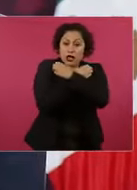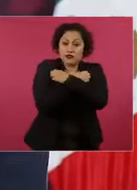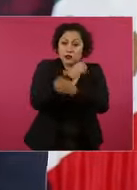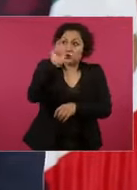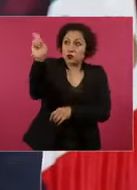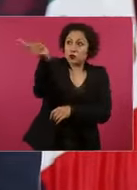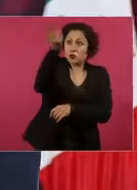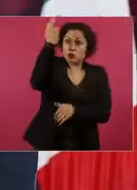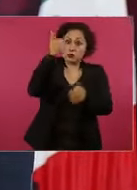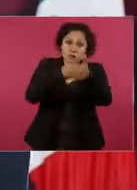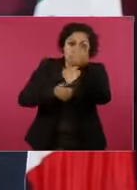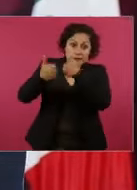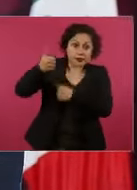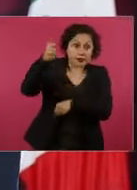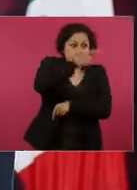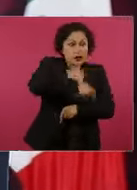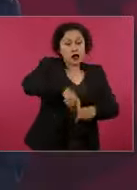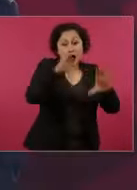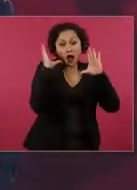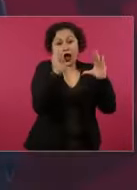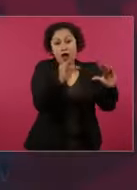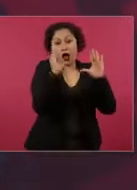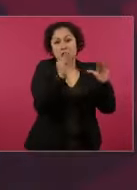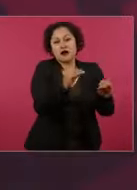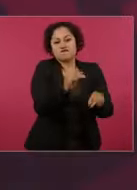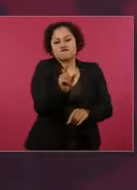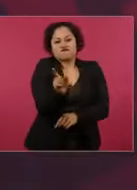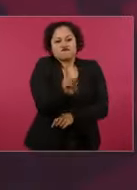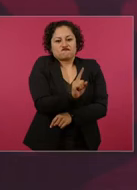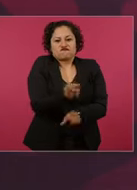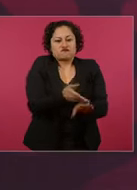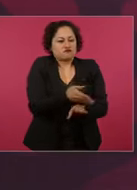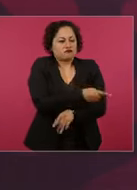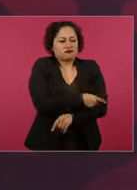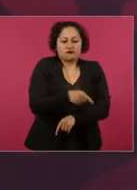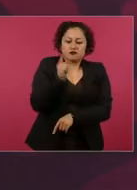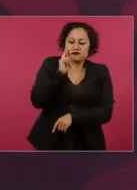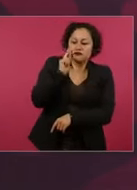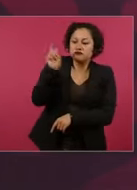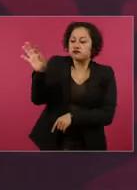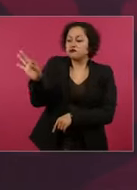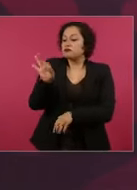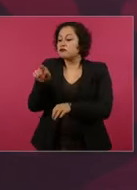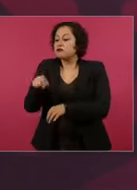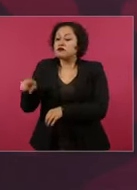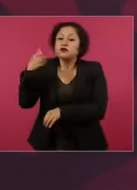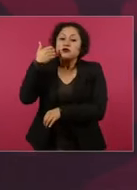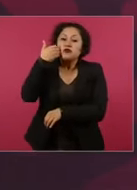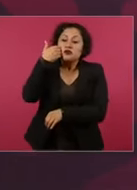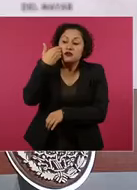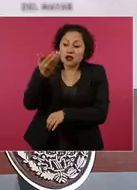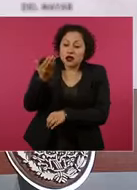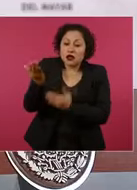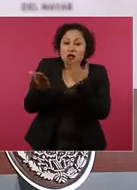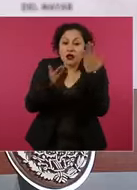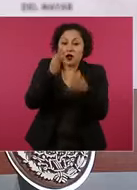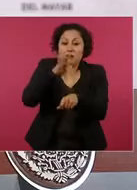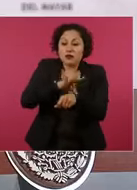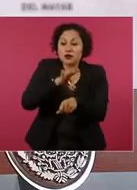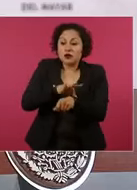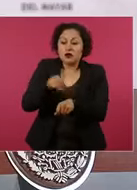rechazaba a los jóvenes que querían estudiar medicina, con